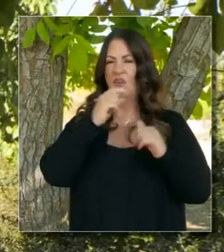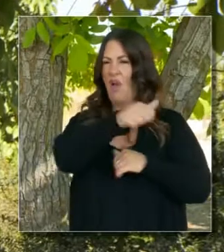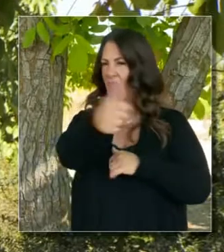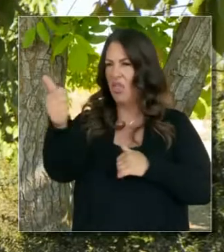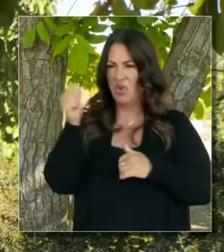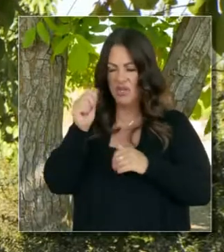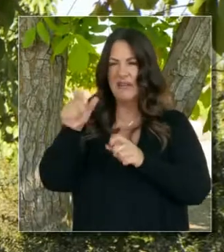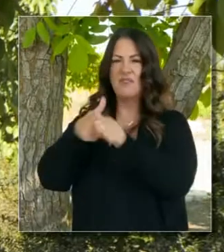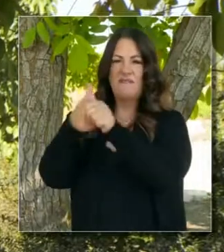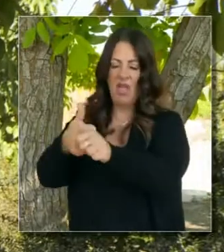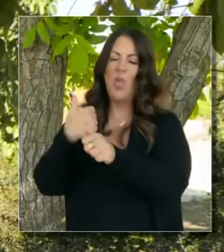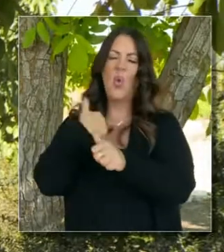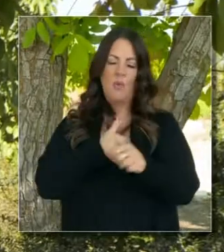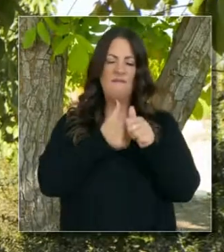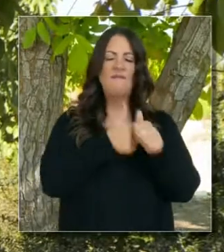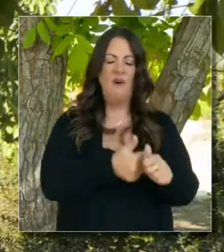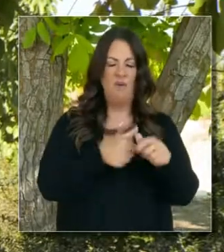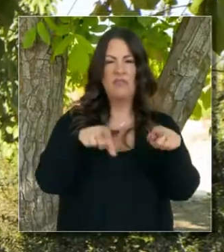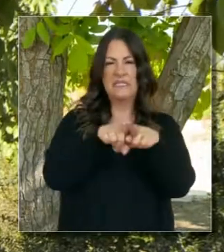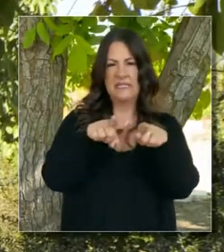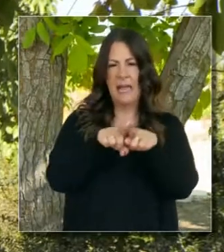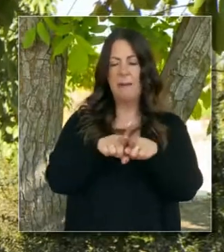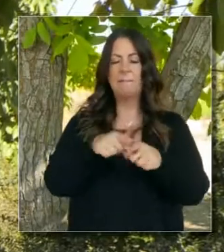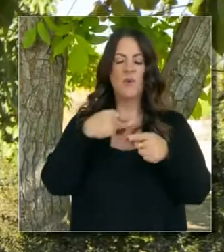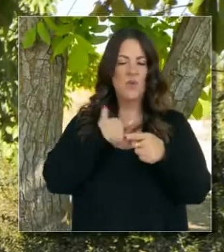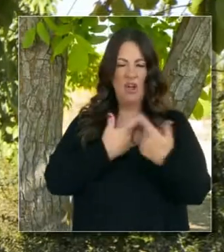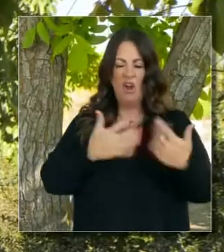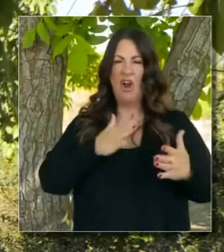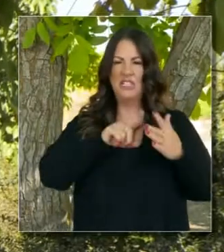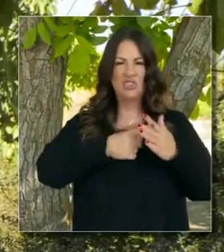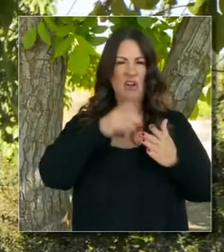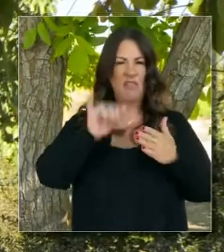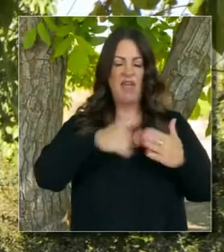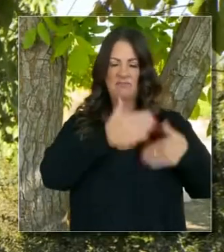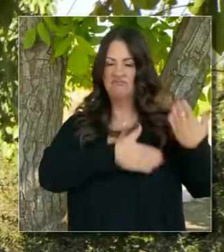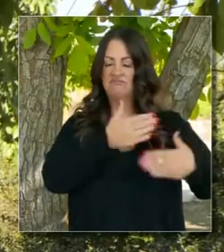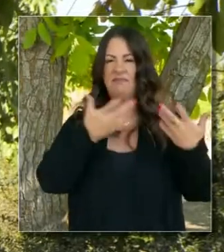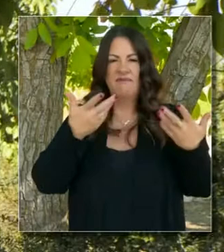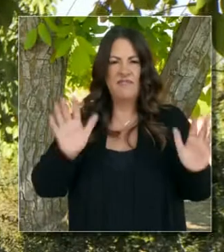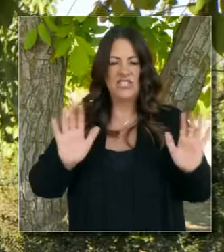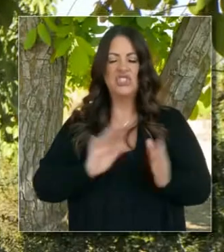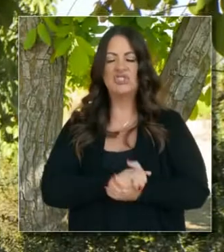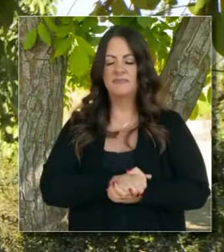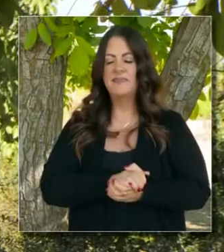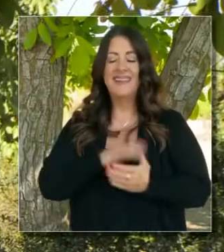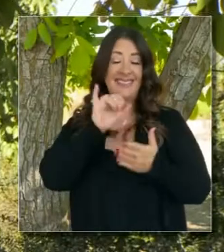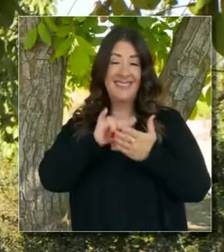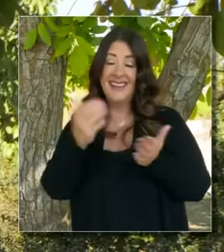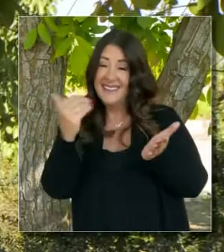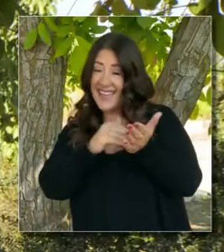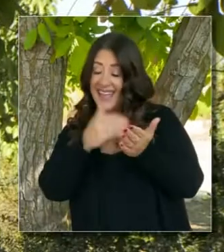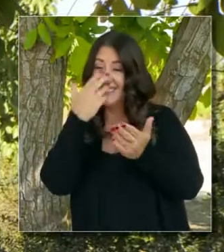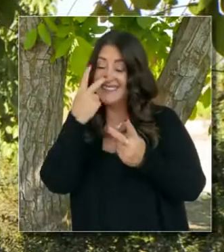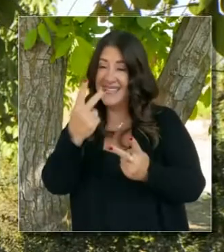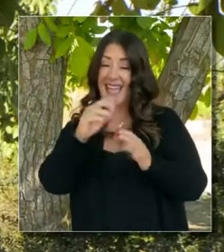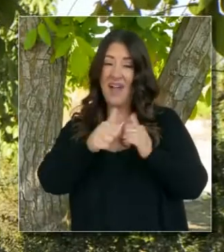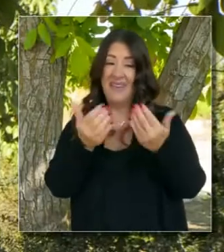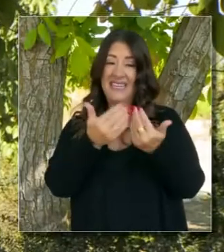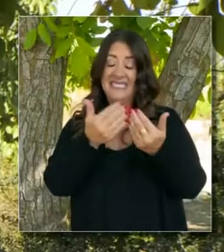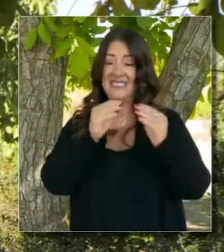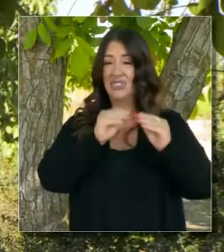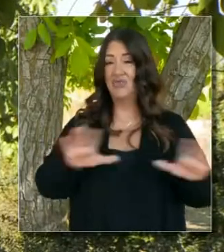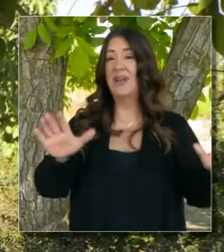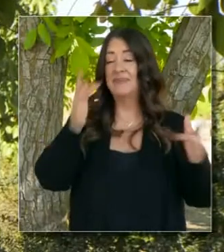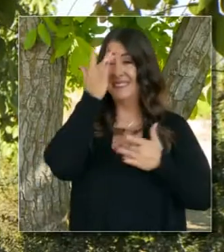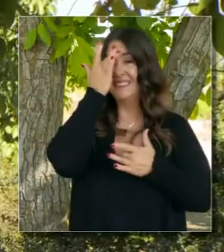implementados para que practiquemos lo que predicamos. Tenemos un recordatorio más de